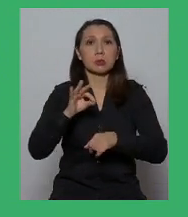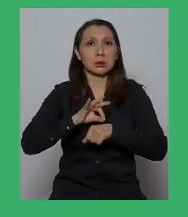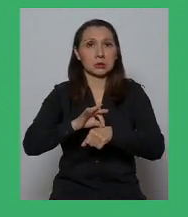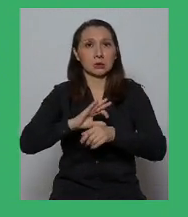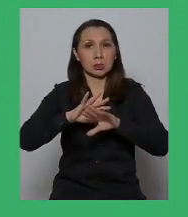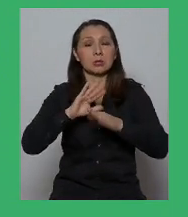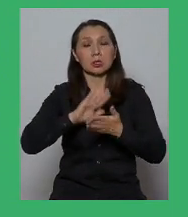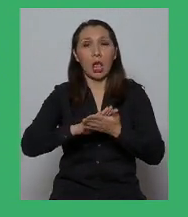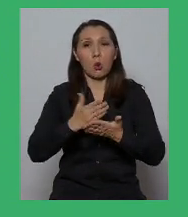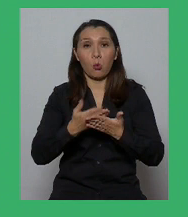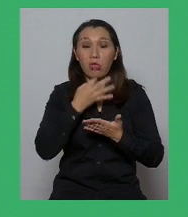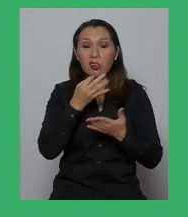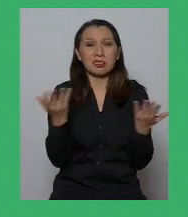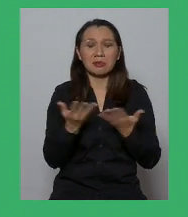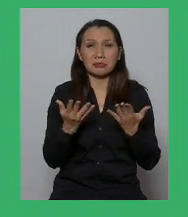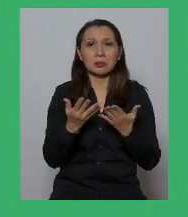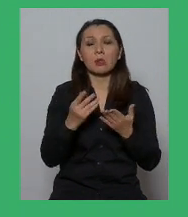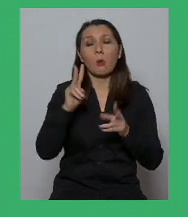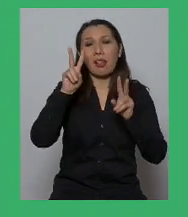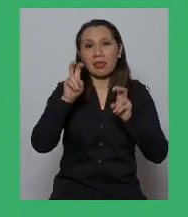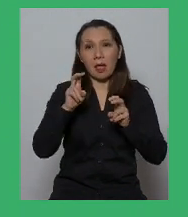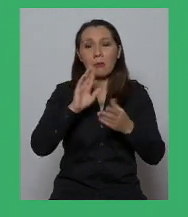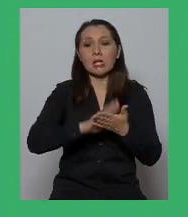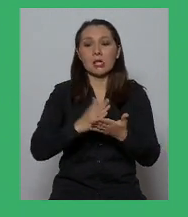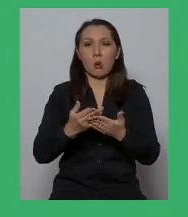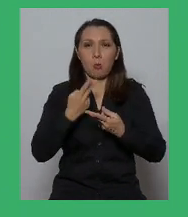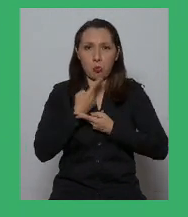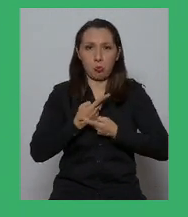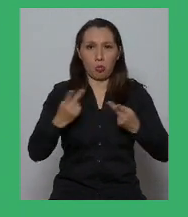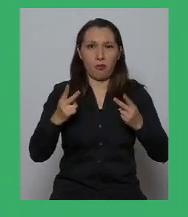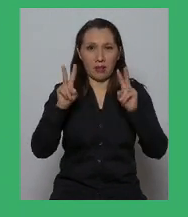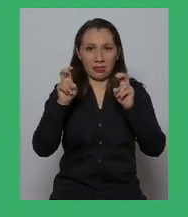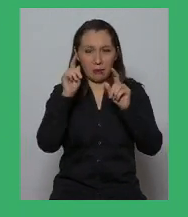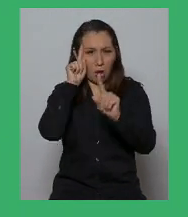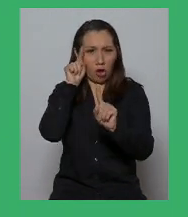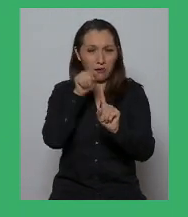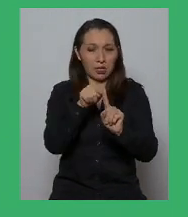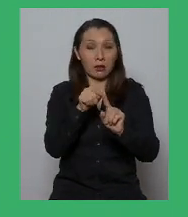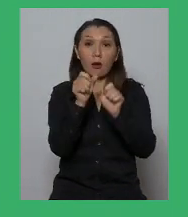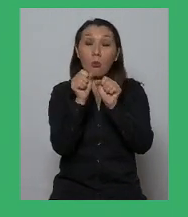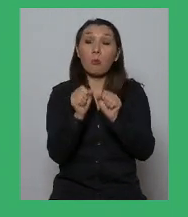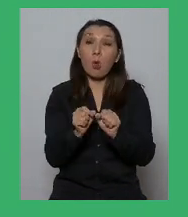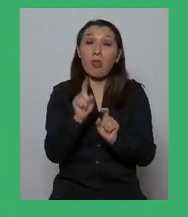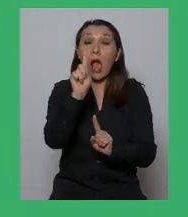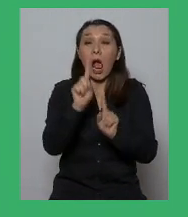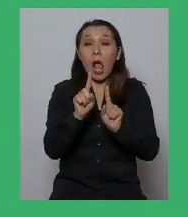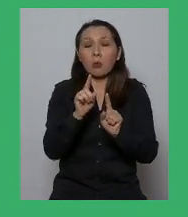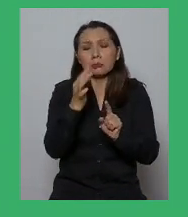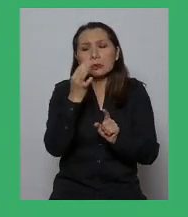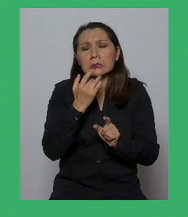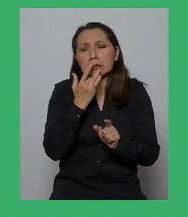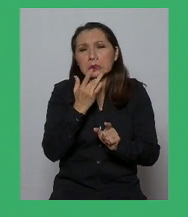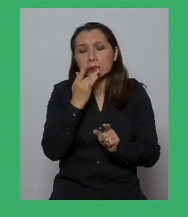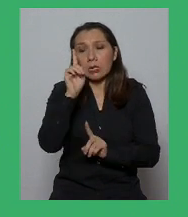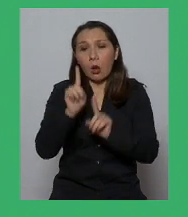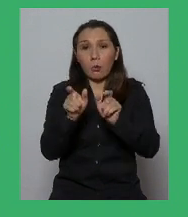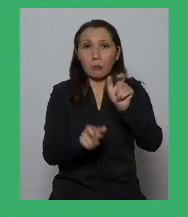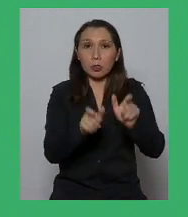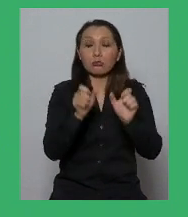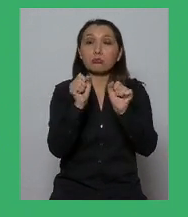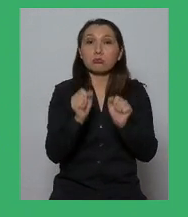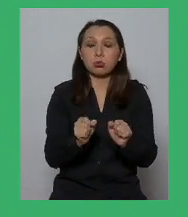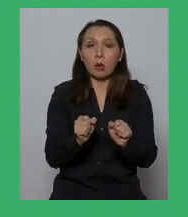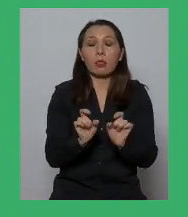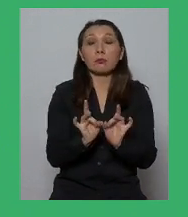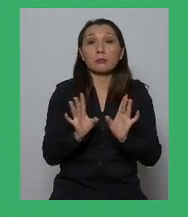tiene una perspectiva de salud pública. Puede haber casos muy escasos en los